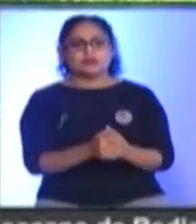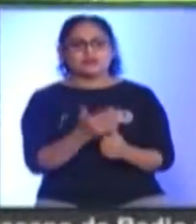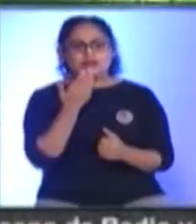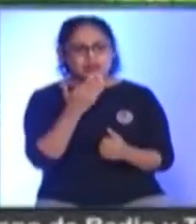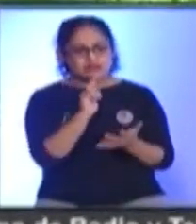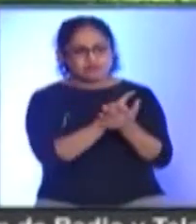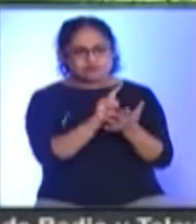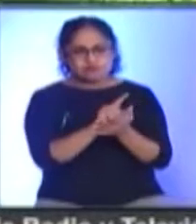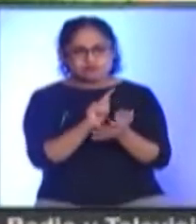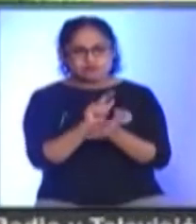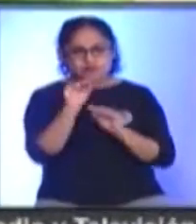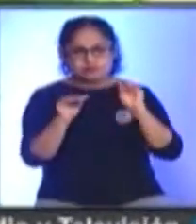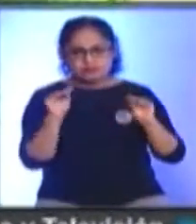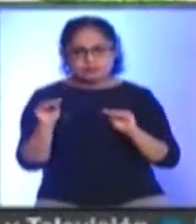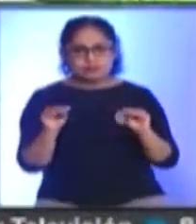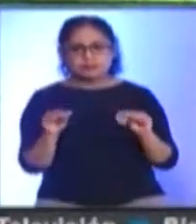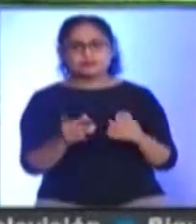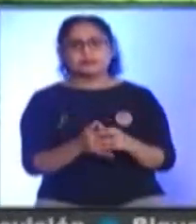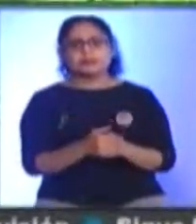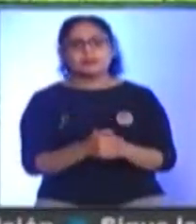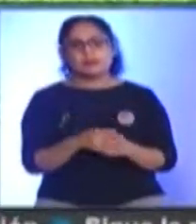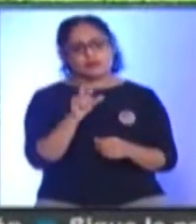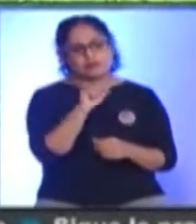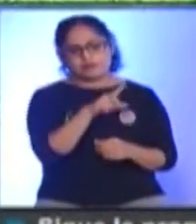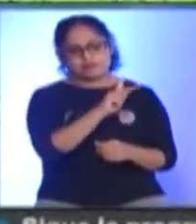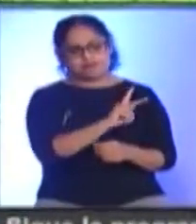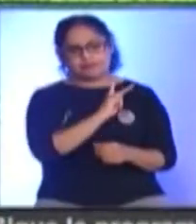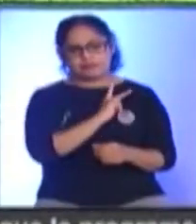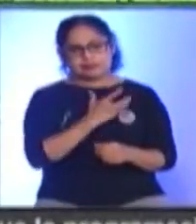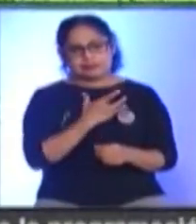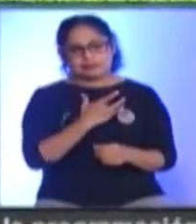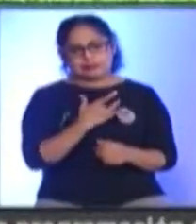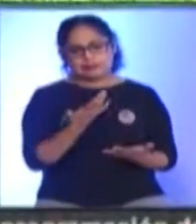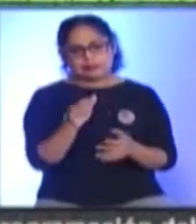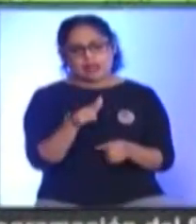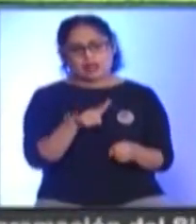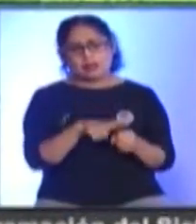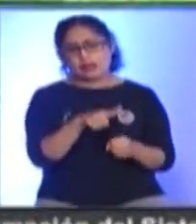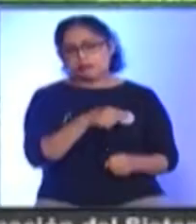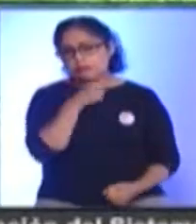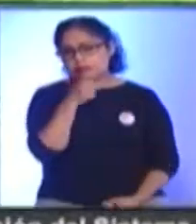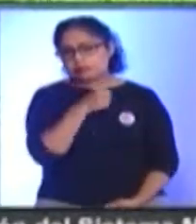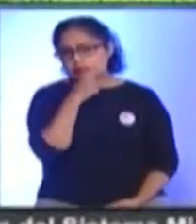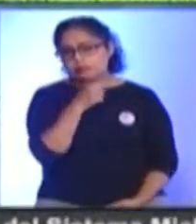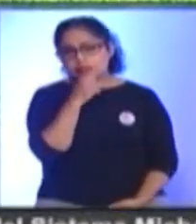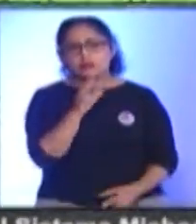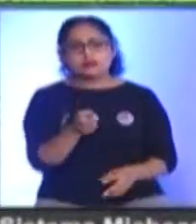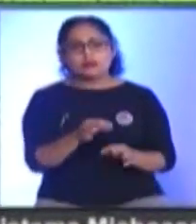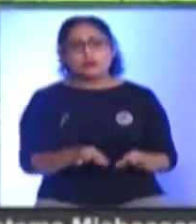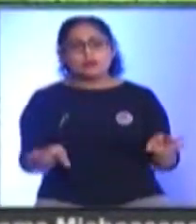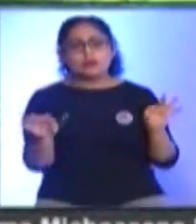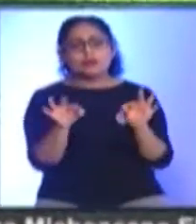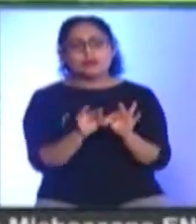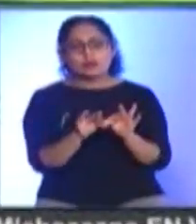Mantenimiento Ya que son Seres vivos Y también son ya Animales muy longevos Y que sí es muy importante Desde